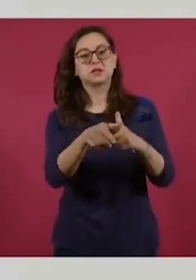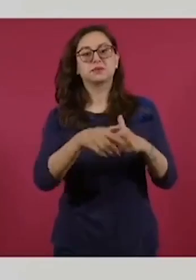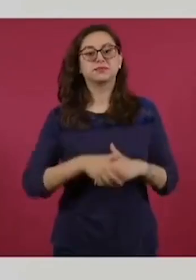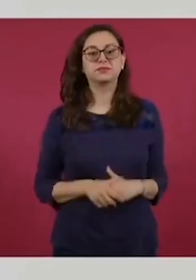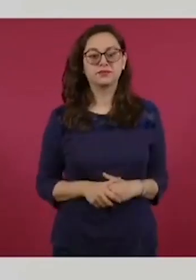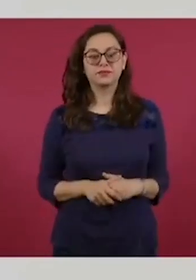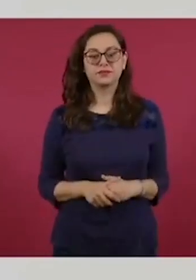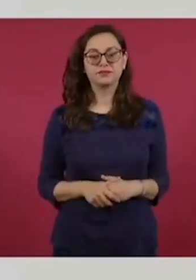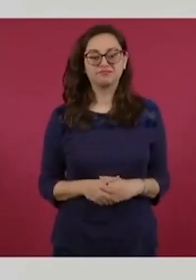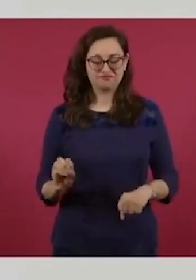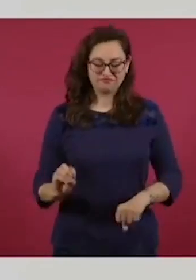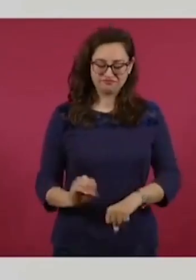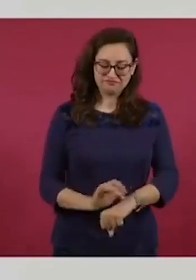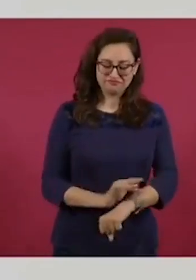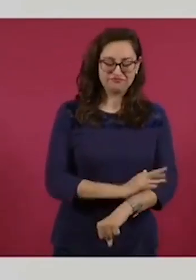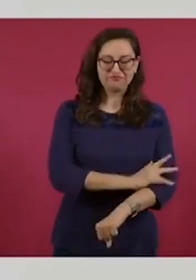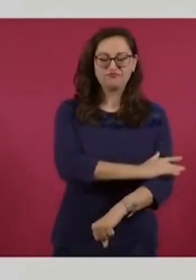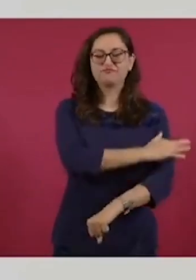y entusiasmo.